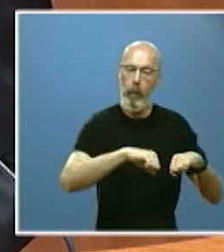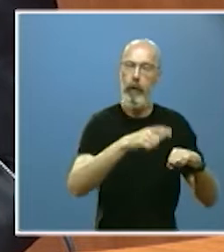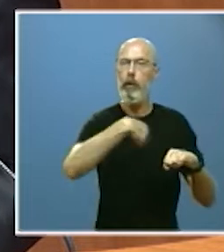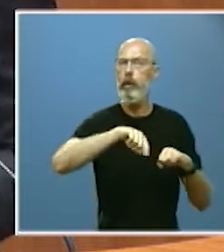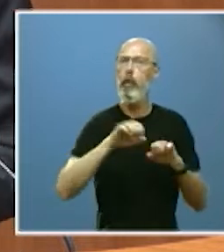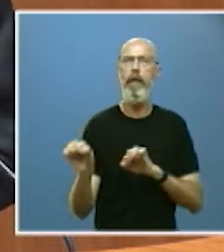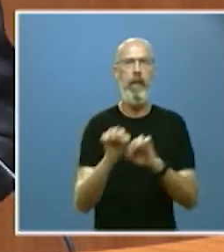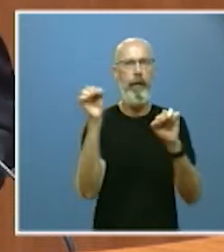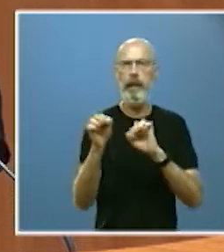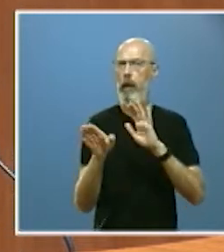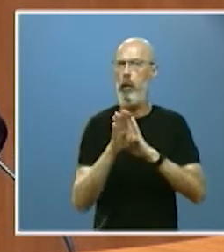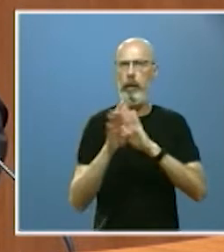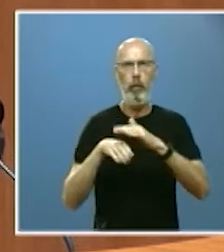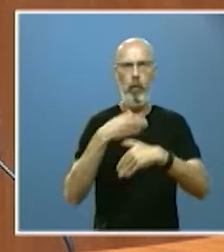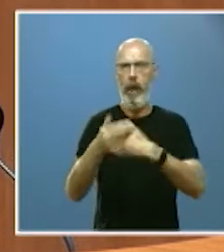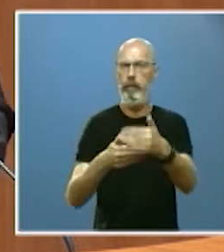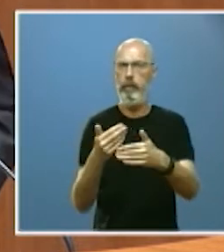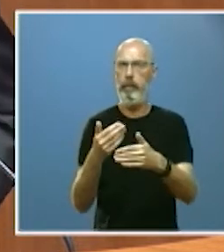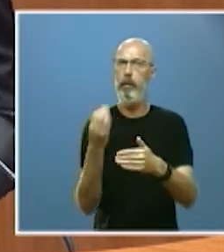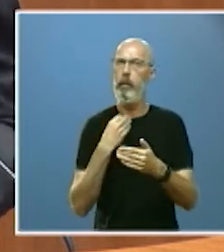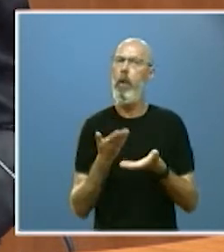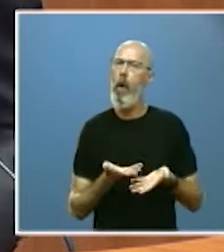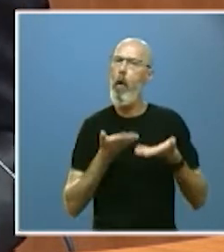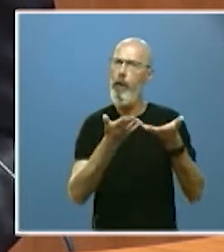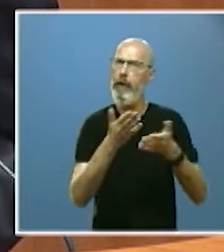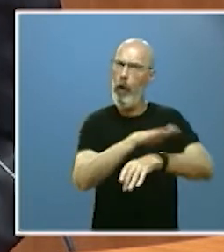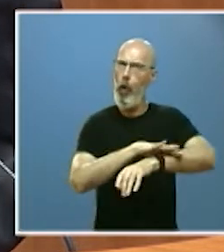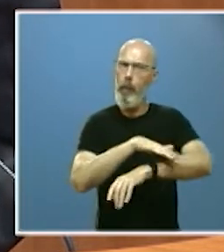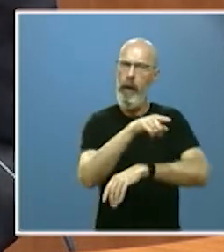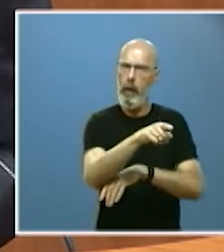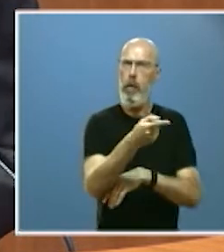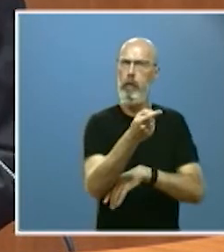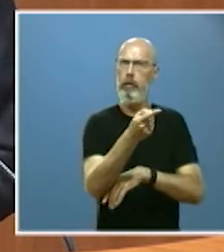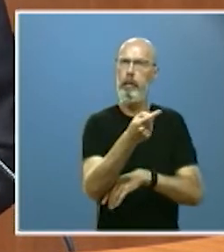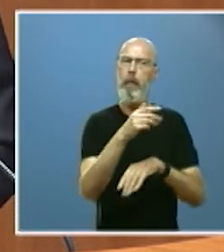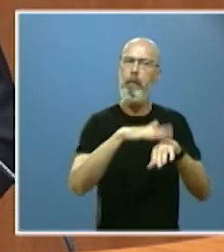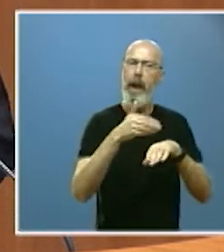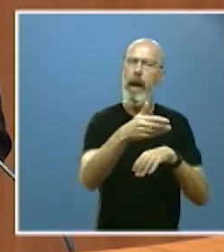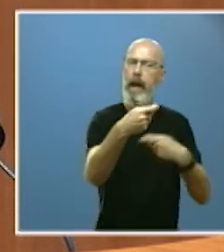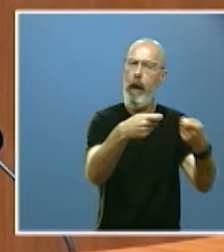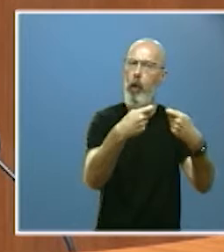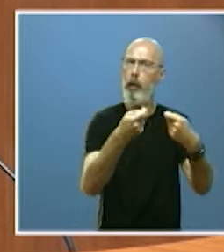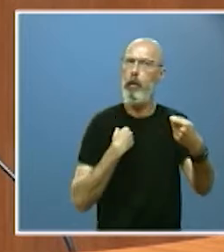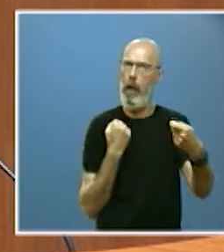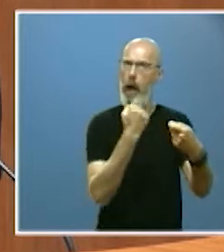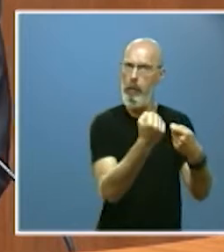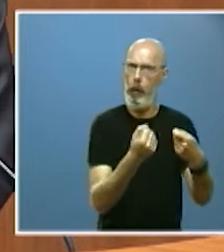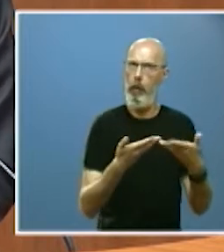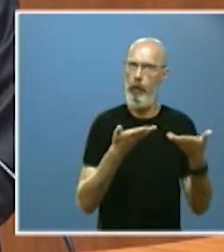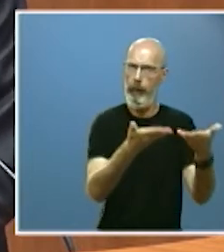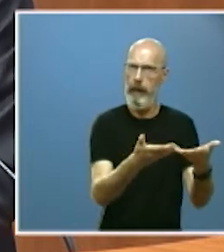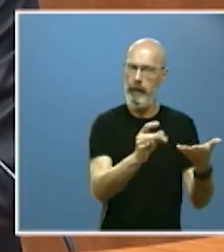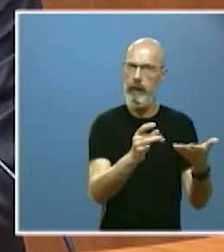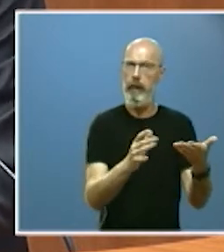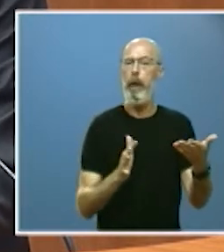que ofrecemos lealmente al Gobierno cara al proceso negociador y con el que además estamos trabajando con regiones de otros